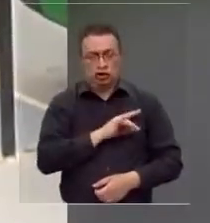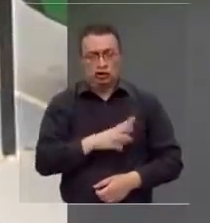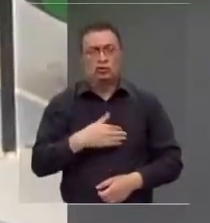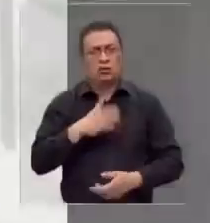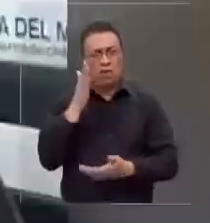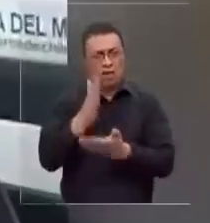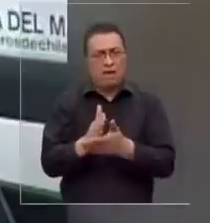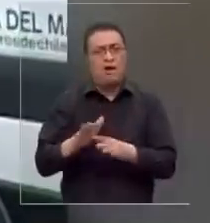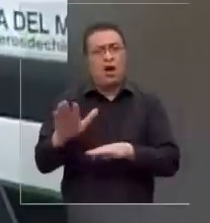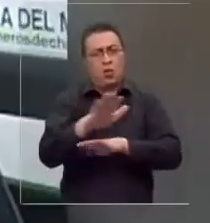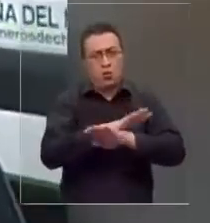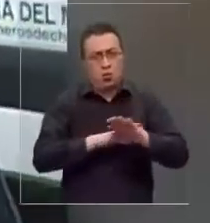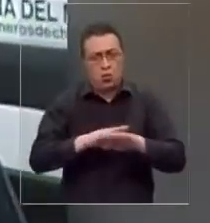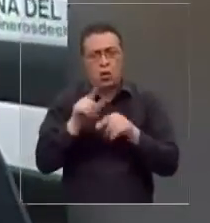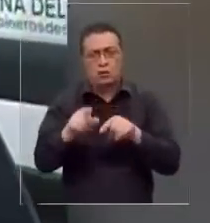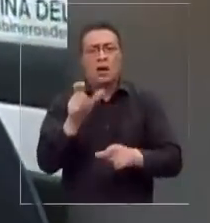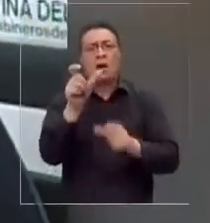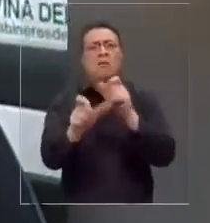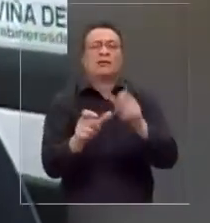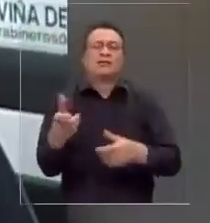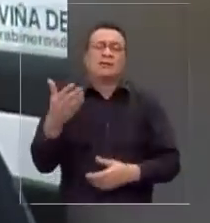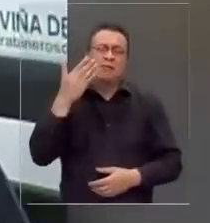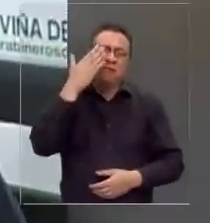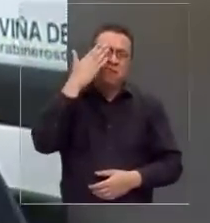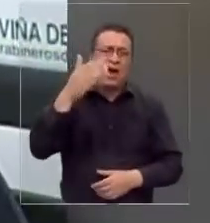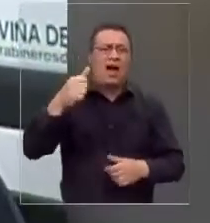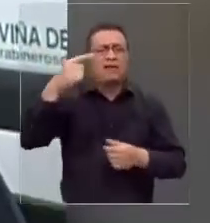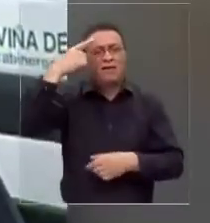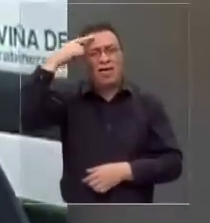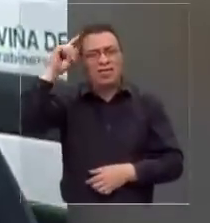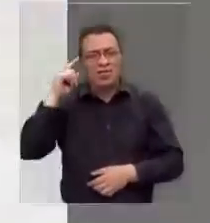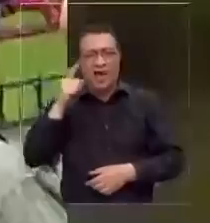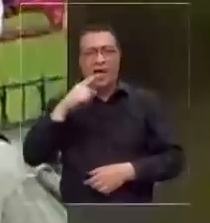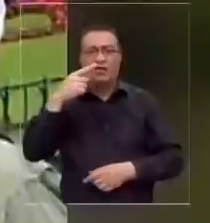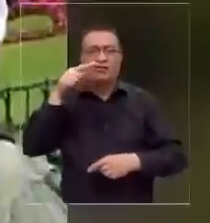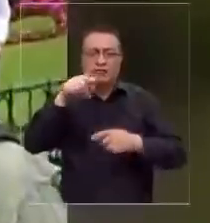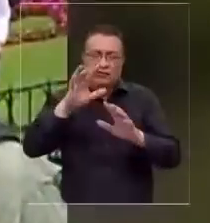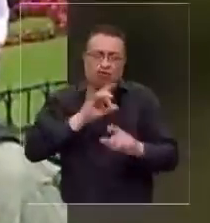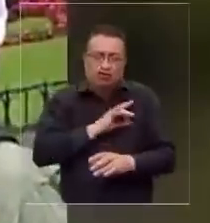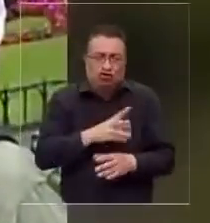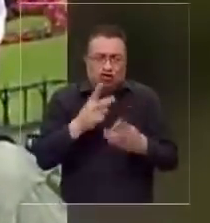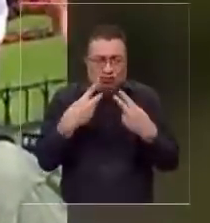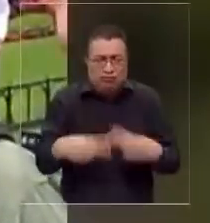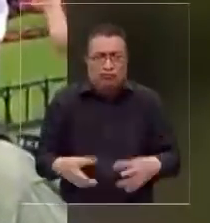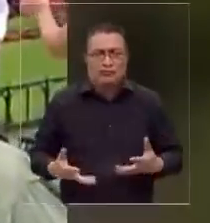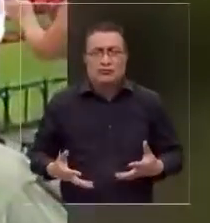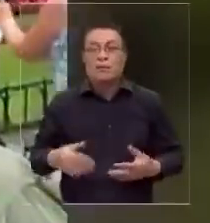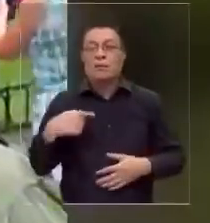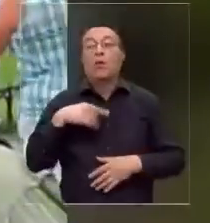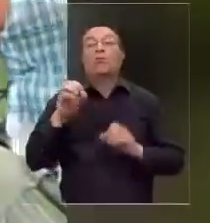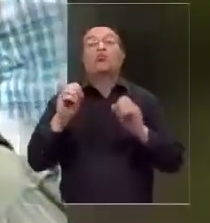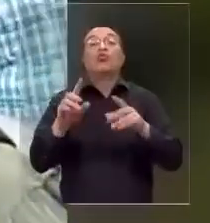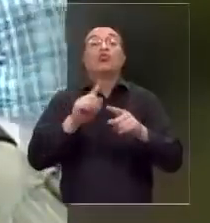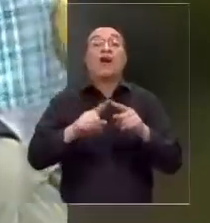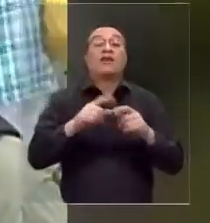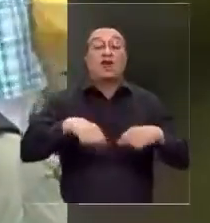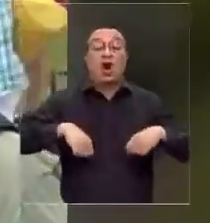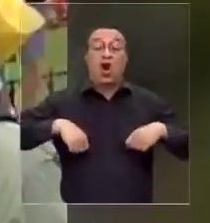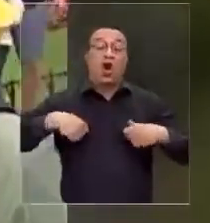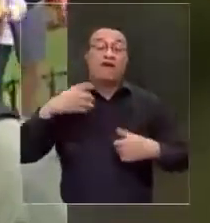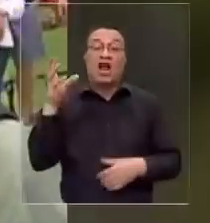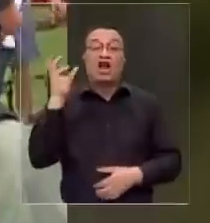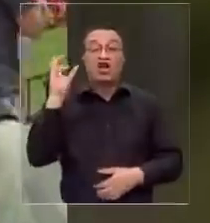deberíamos cuidar lo nuestro. Gente mala que hace daño, cosas de cultura de chilena. Desafortunadamente, muchas veces los jóvenes no